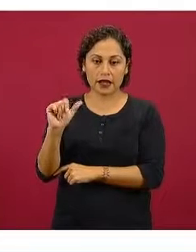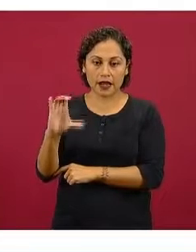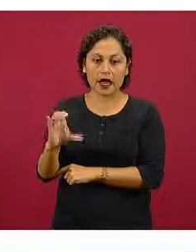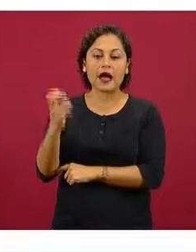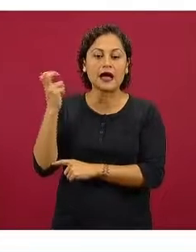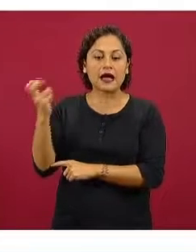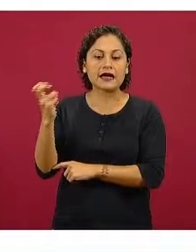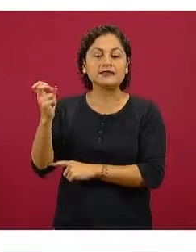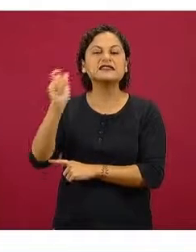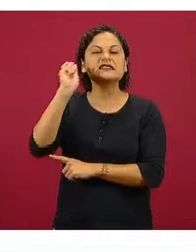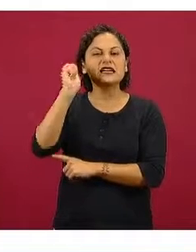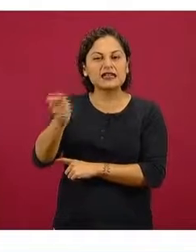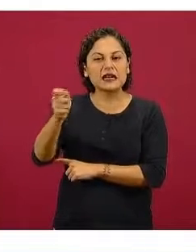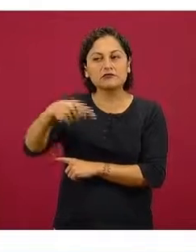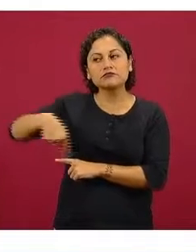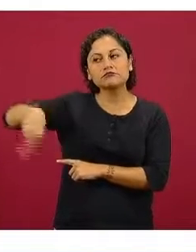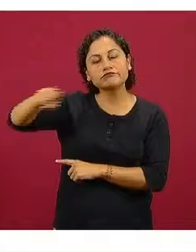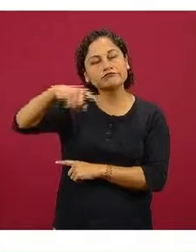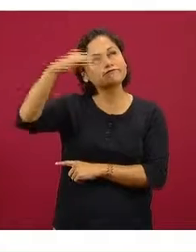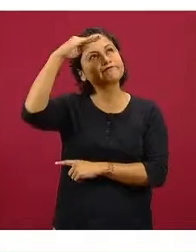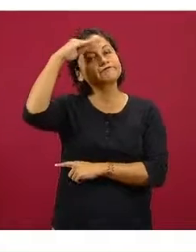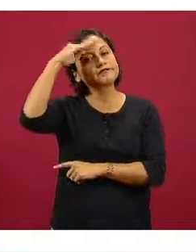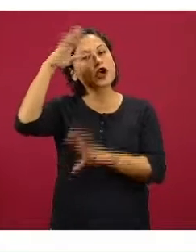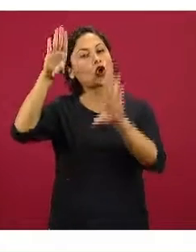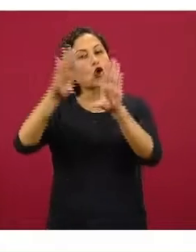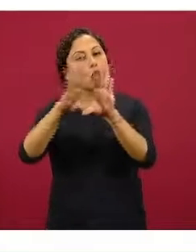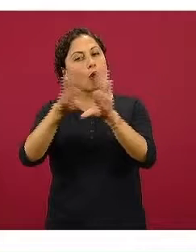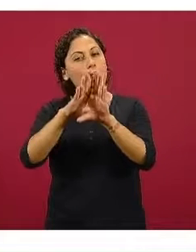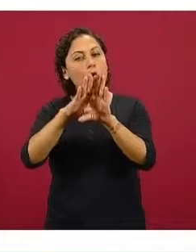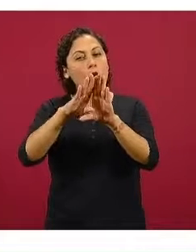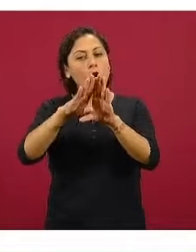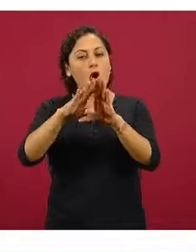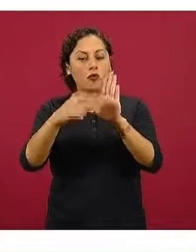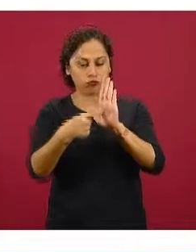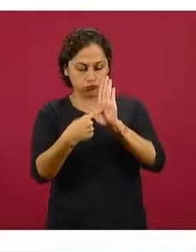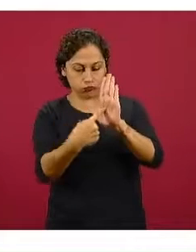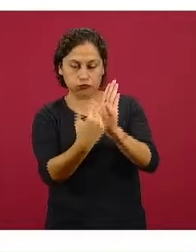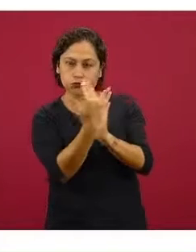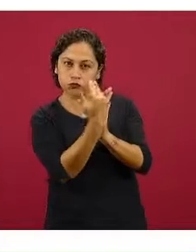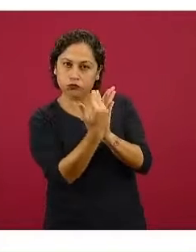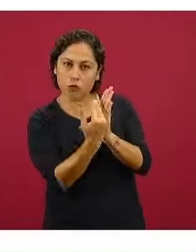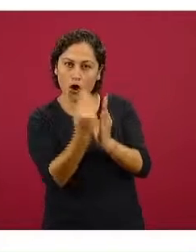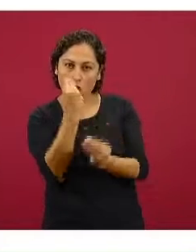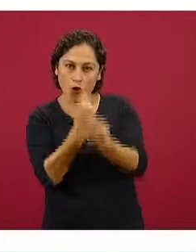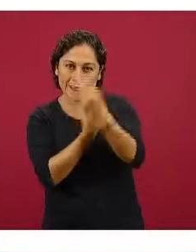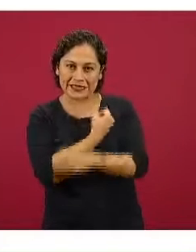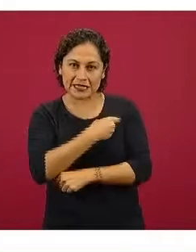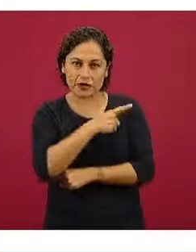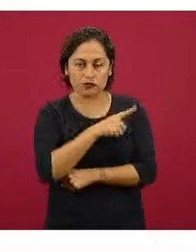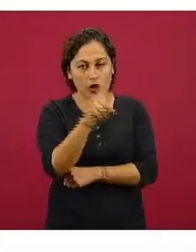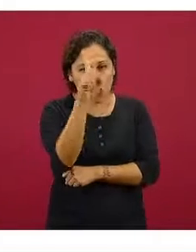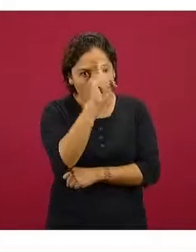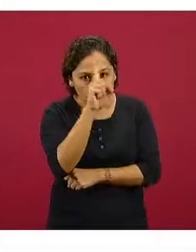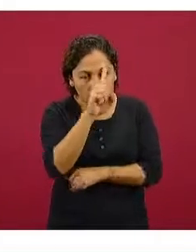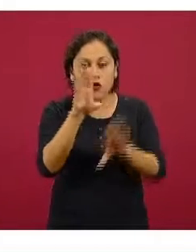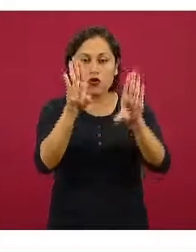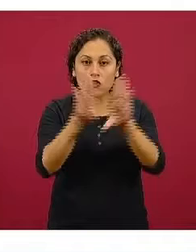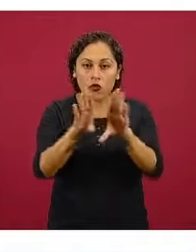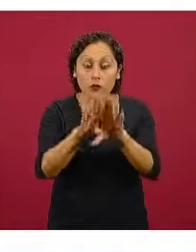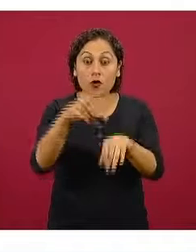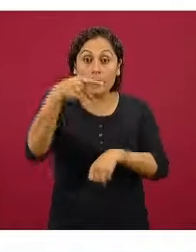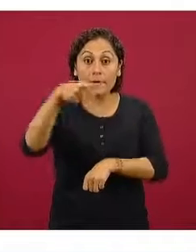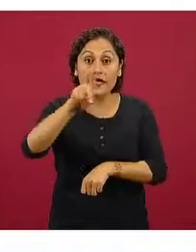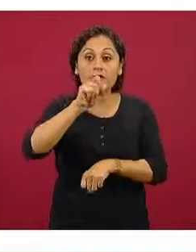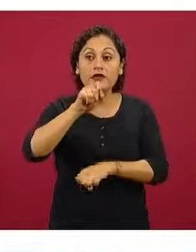conjuntar las recomendaciones de una dieta saludable con las recomendaciones de cómo la producción de alimentos tiene que ir